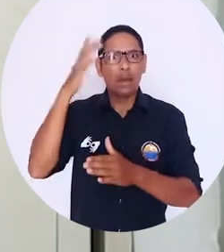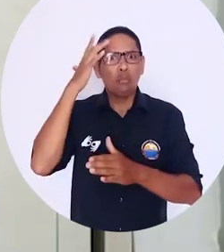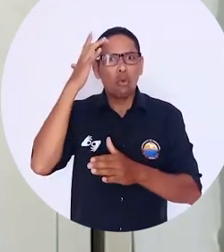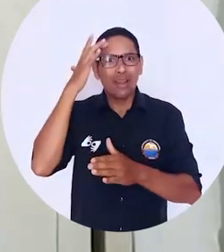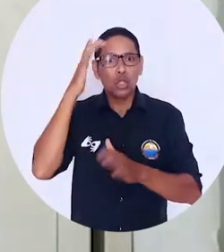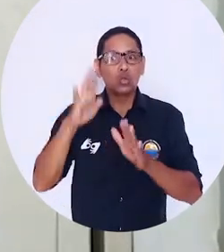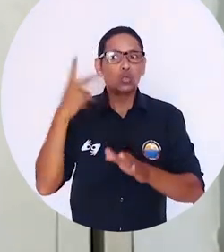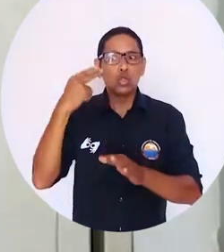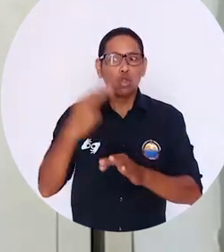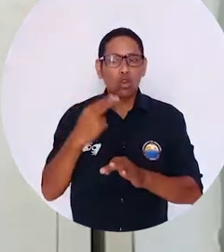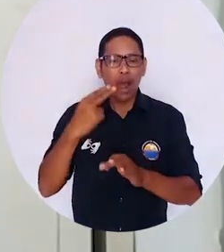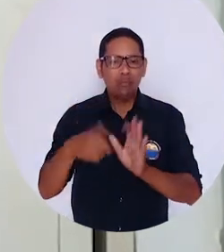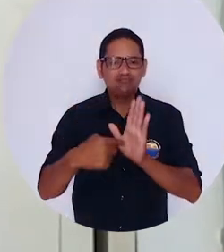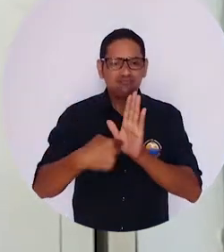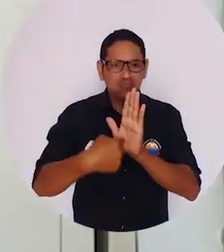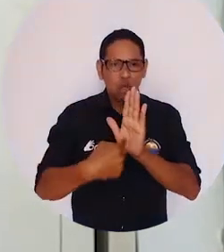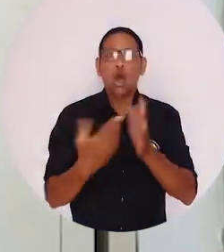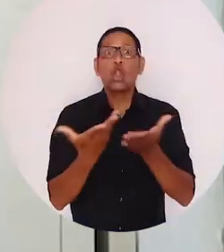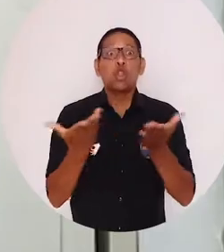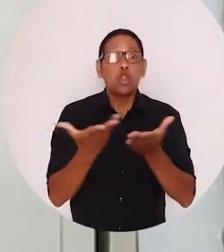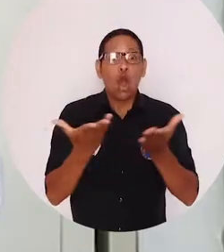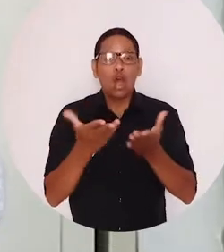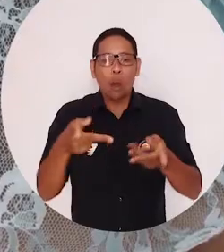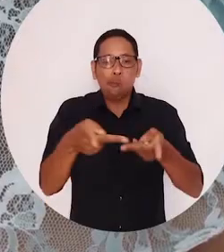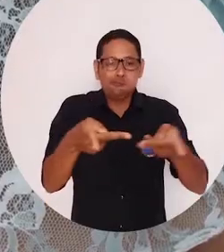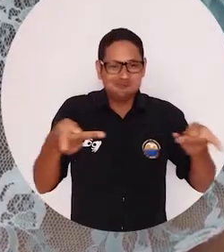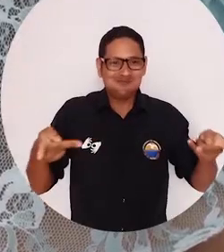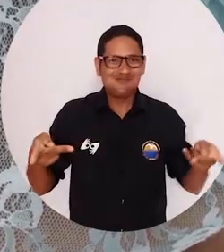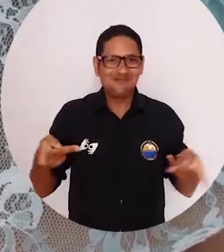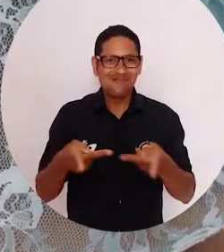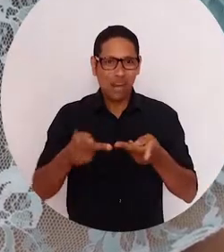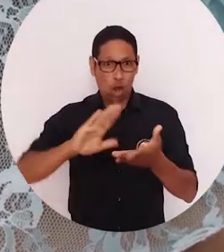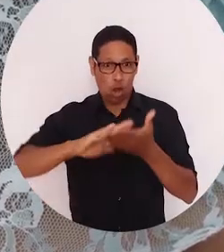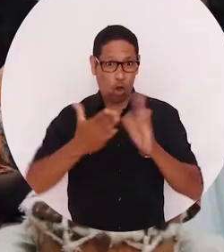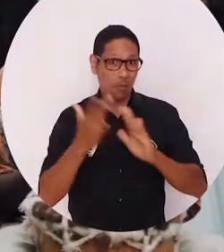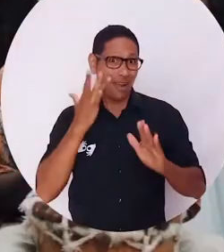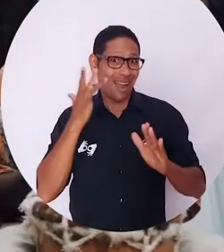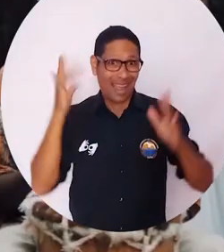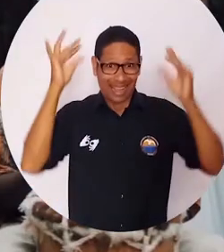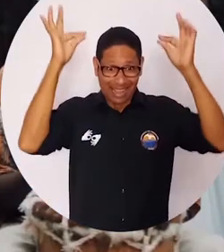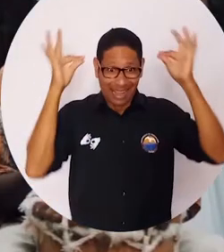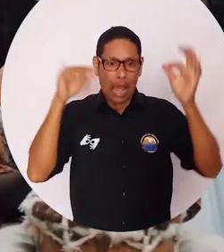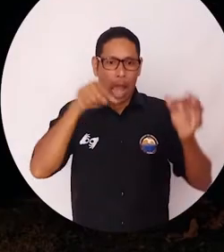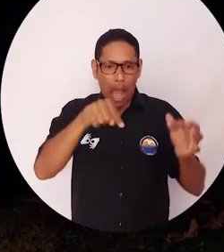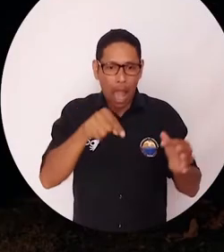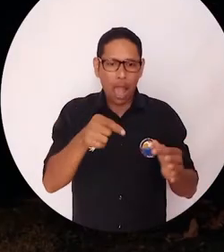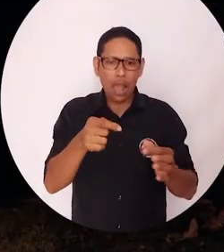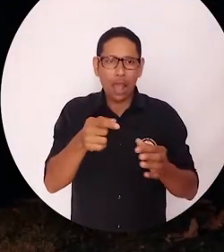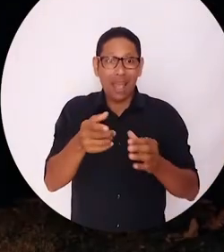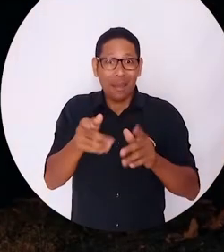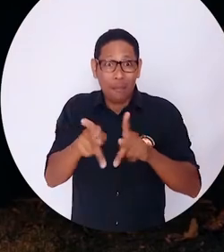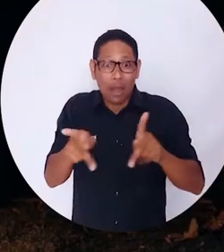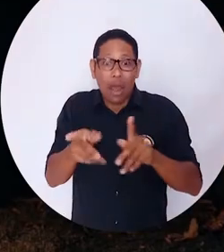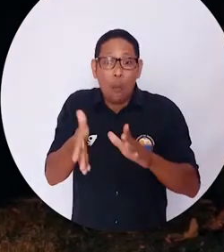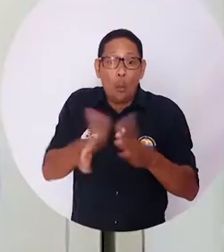vive en un valor palestino. La agonía que vive esa persona antes de morir, la preparación